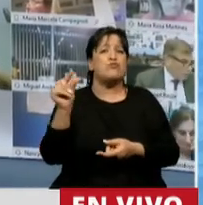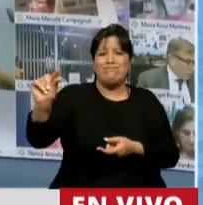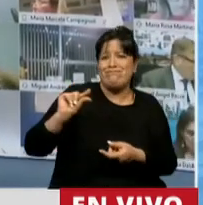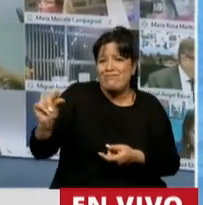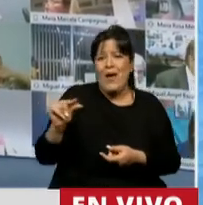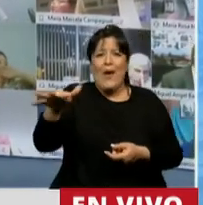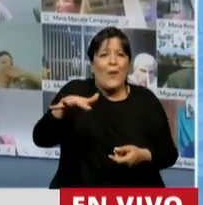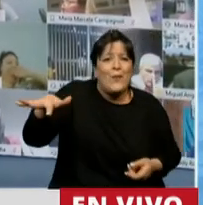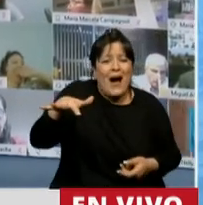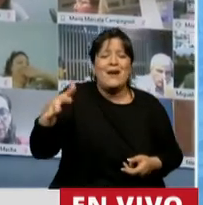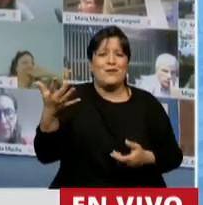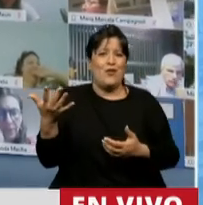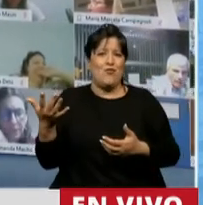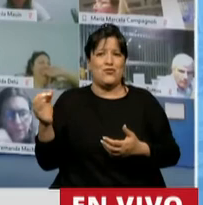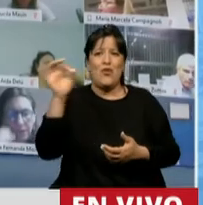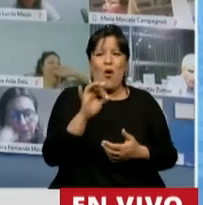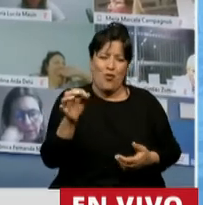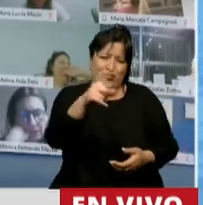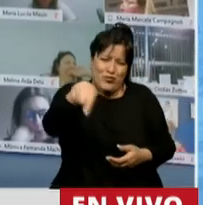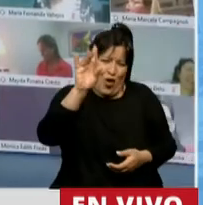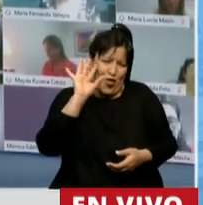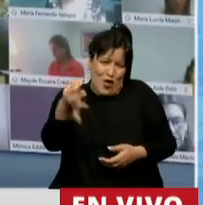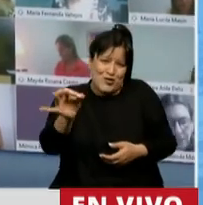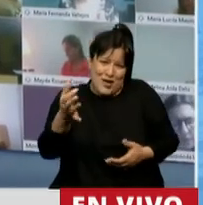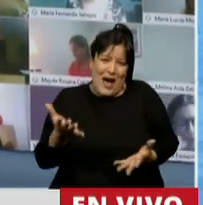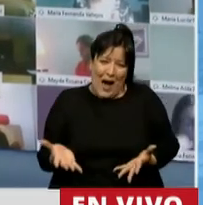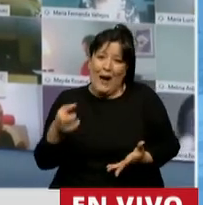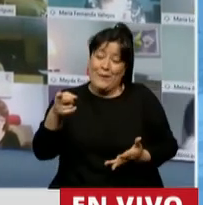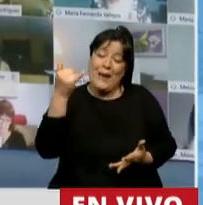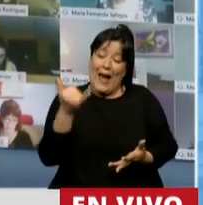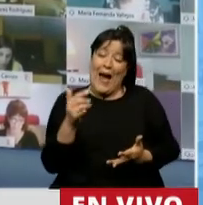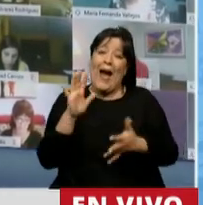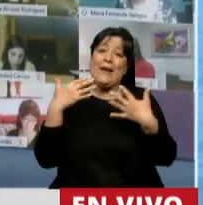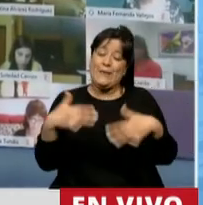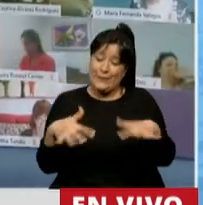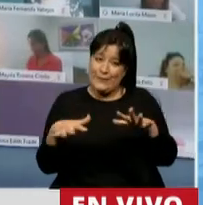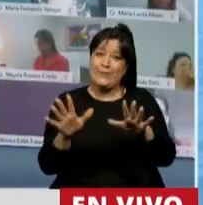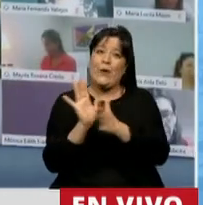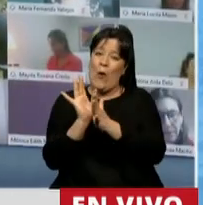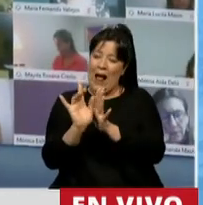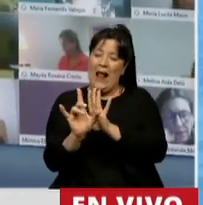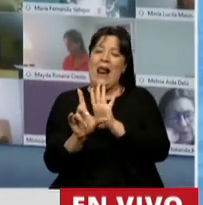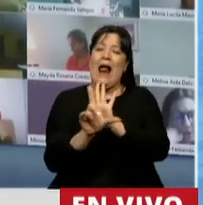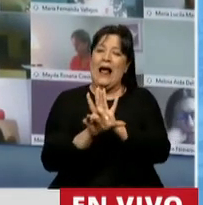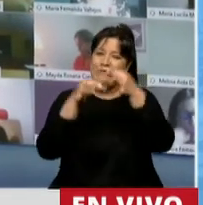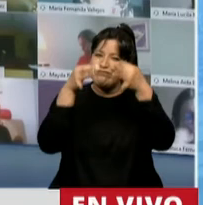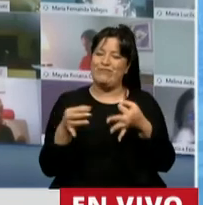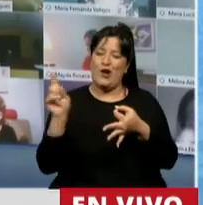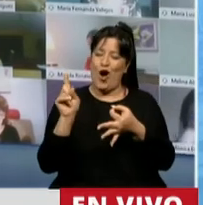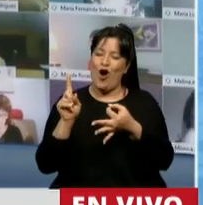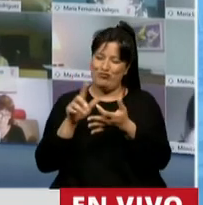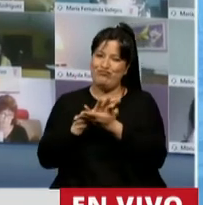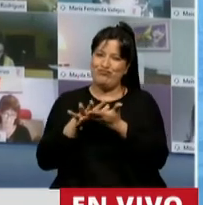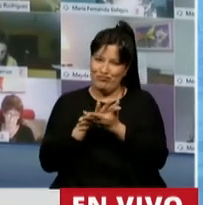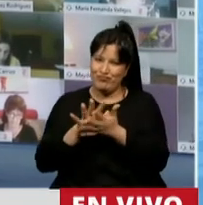barrio, en determinados circuitos que todos sabemos que rozan y en muchos casos entran en la ilegalidad. A